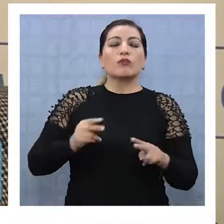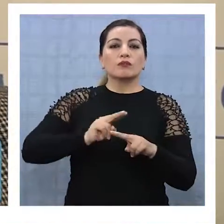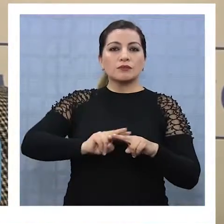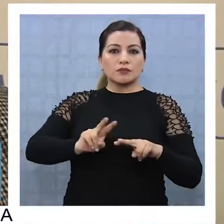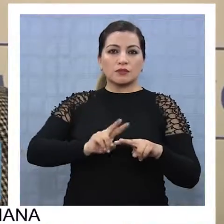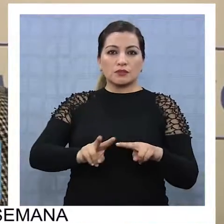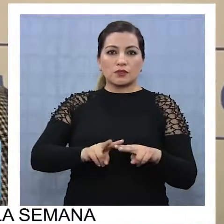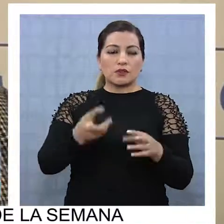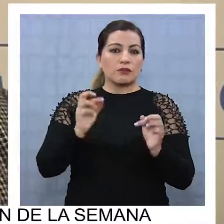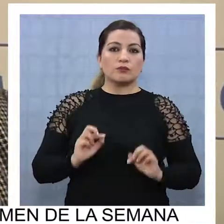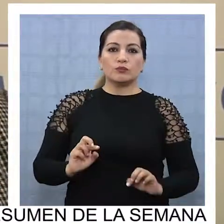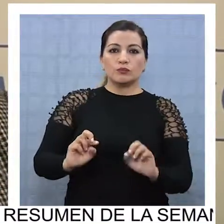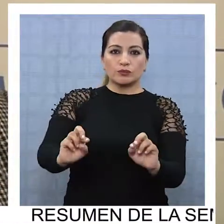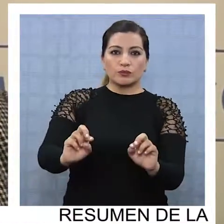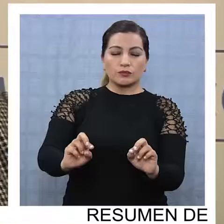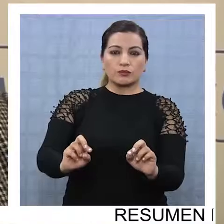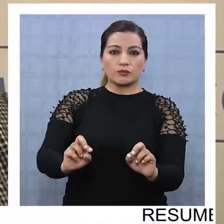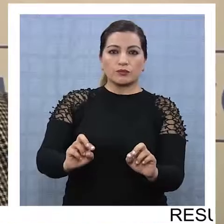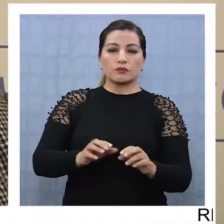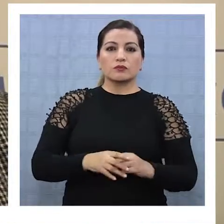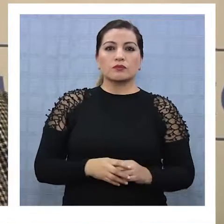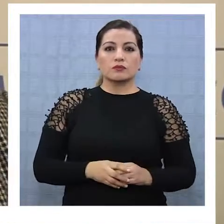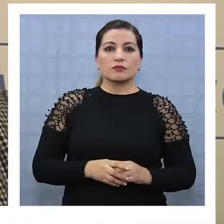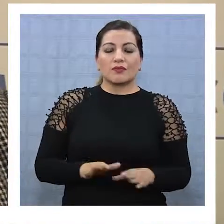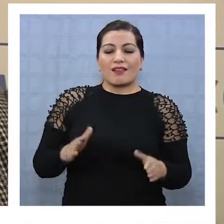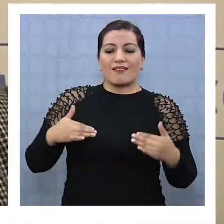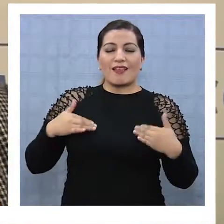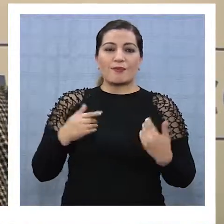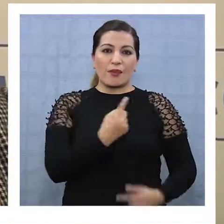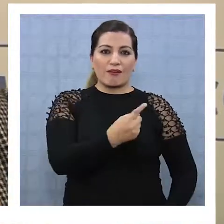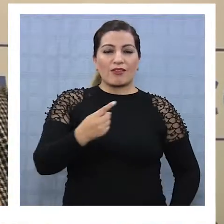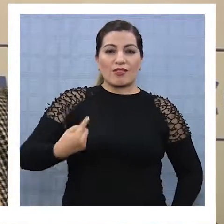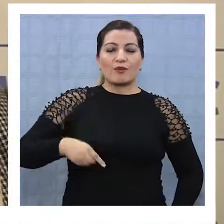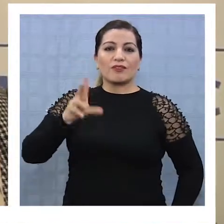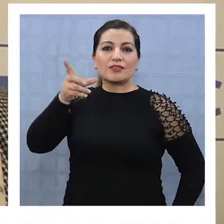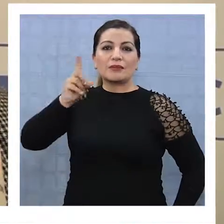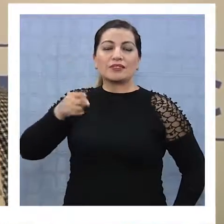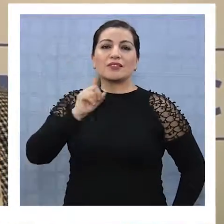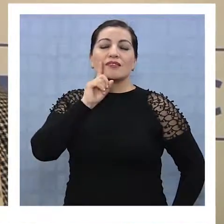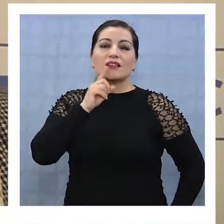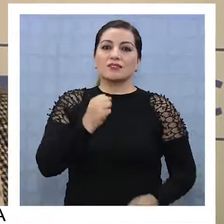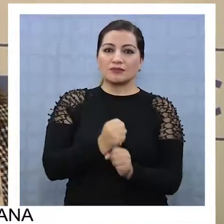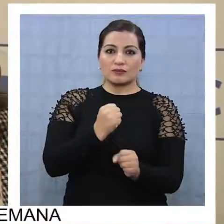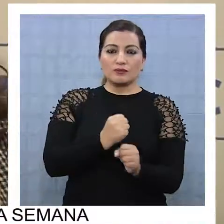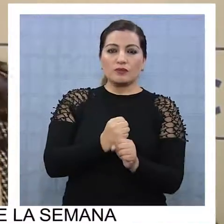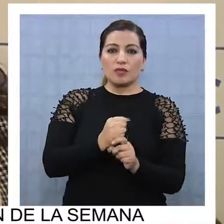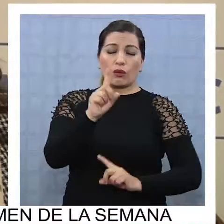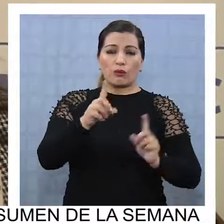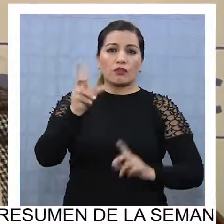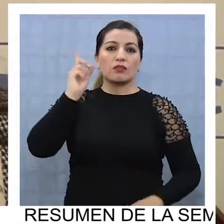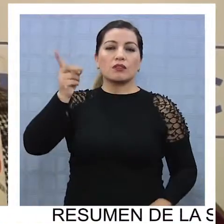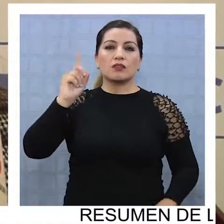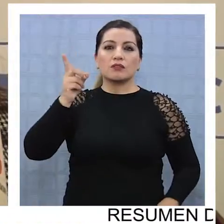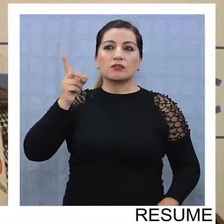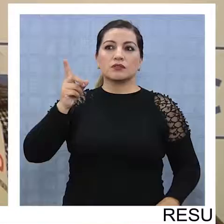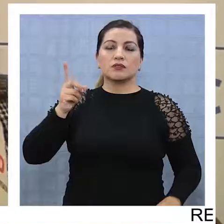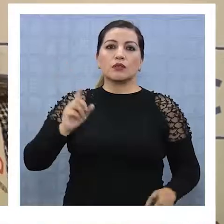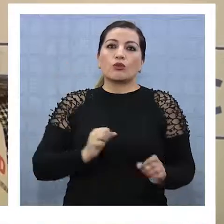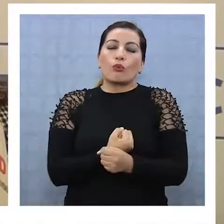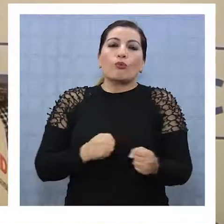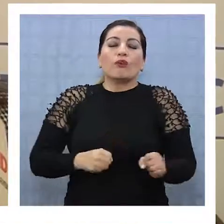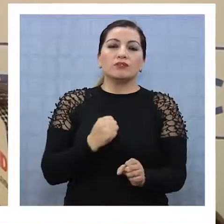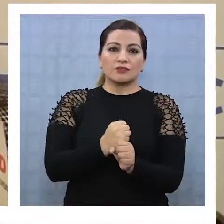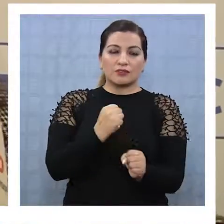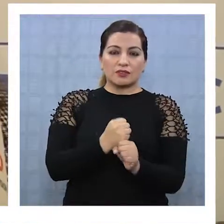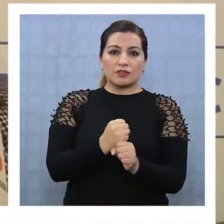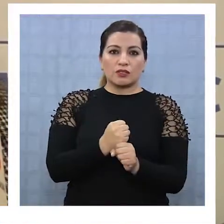básicamente de las oportunidades y las ganas que tengan las personas con discapacidad porque hay muchas discapacidades que son